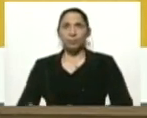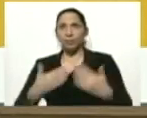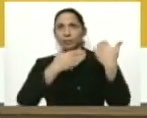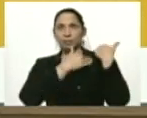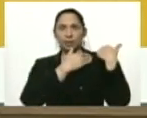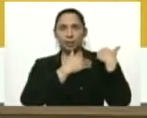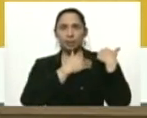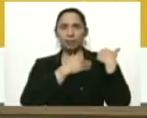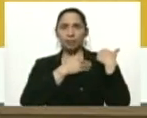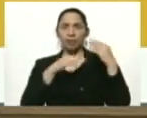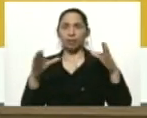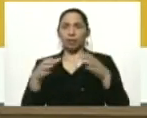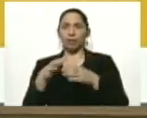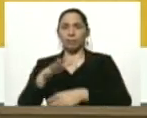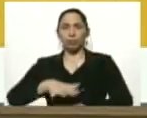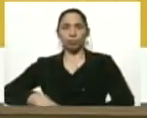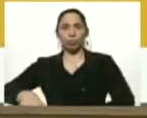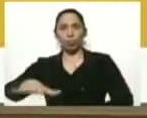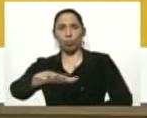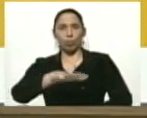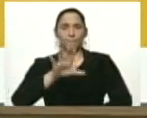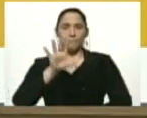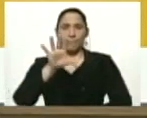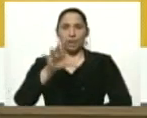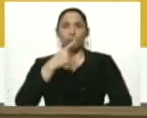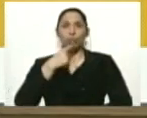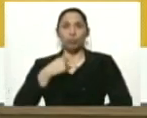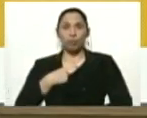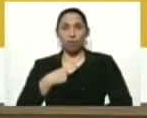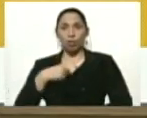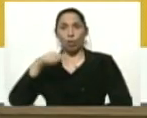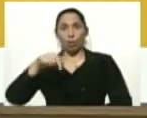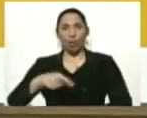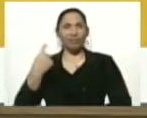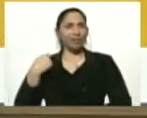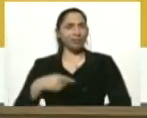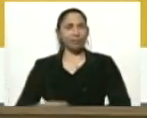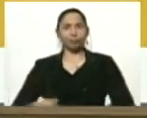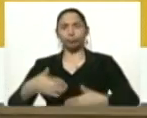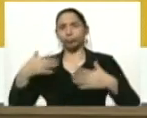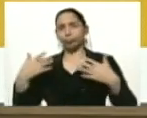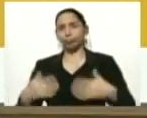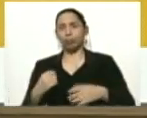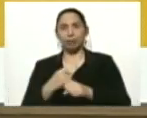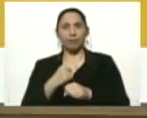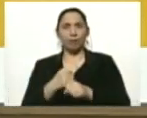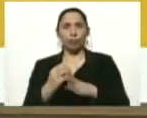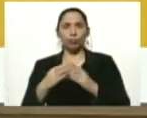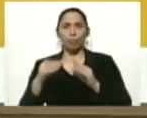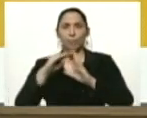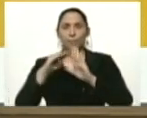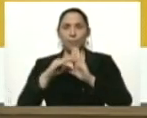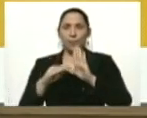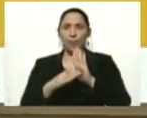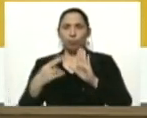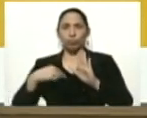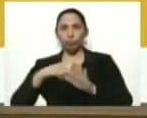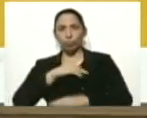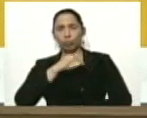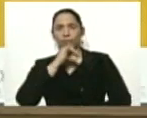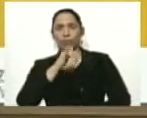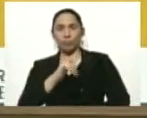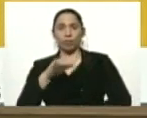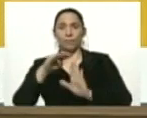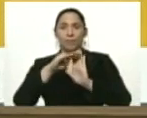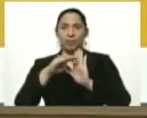país, de todo el país. Nos dijo que hoy tenía mucho trabajo. porque todos estos protocolos que estábamos informando, estas